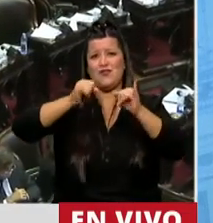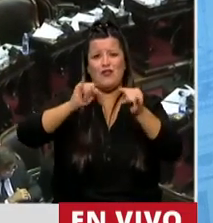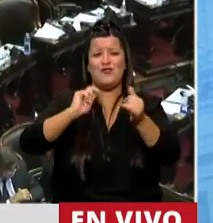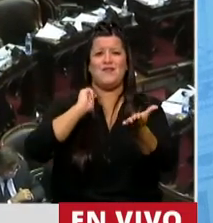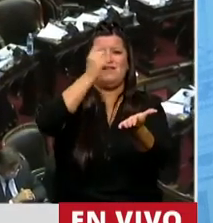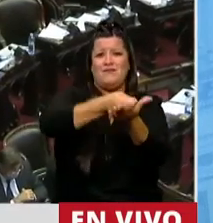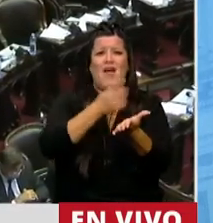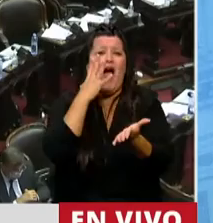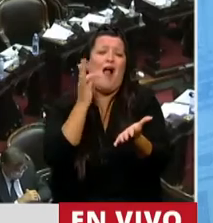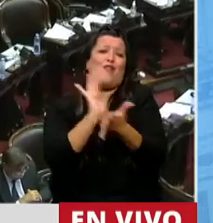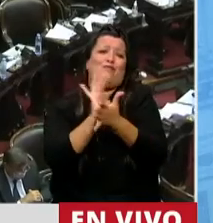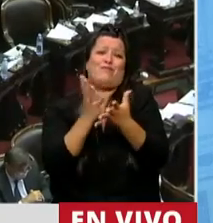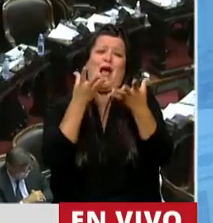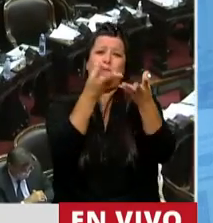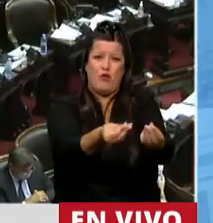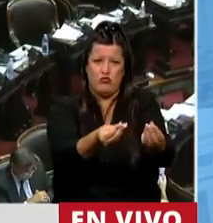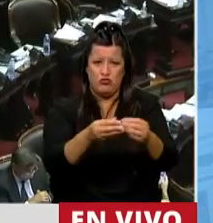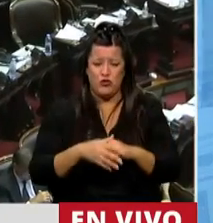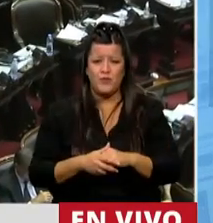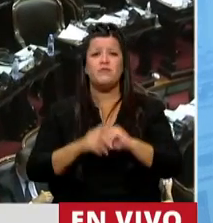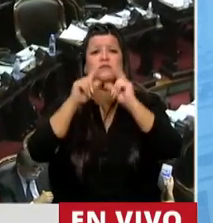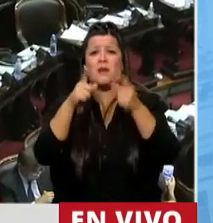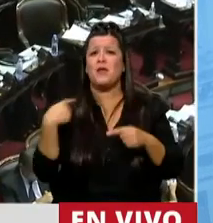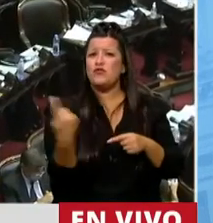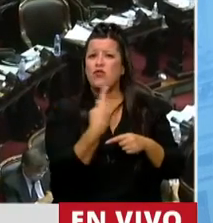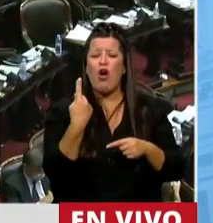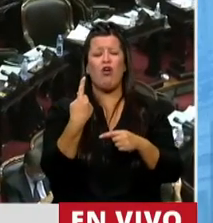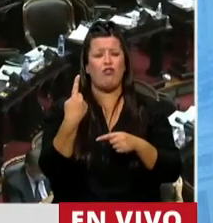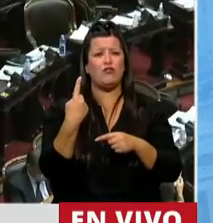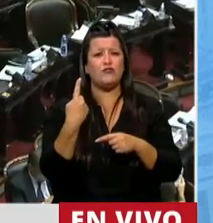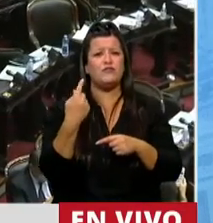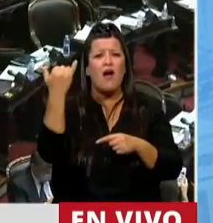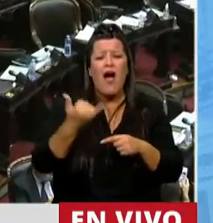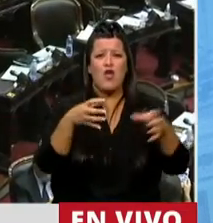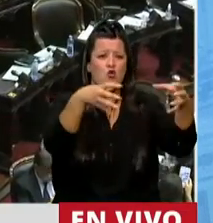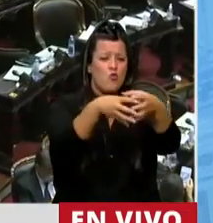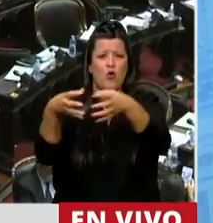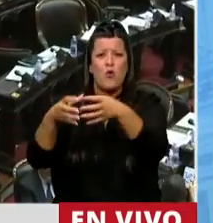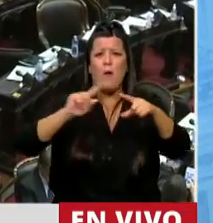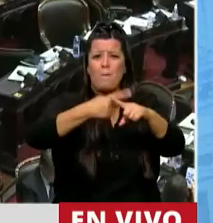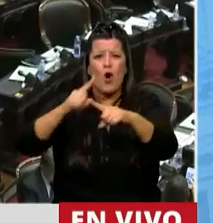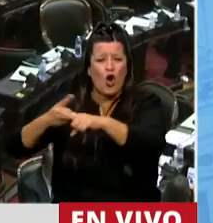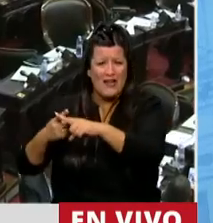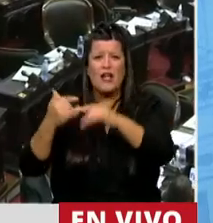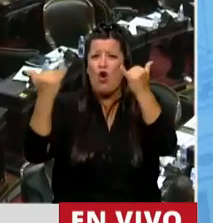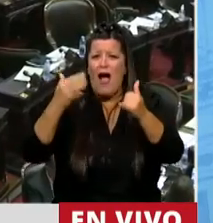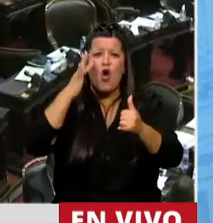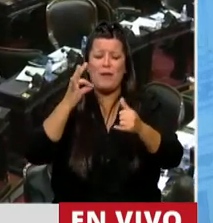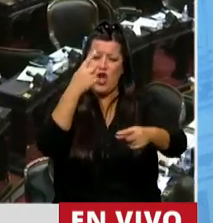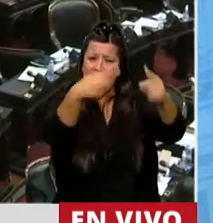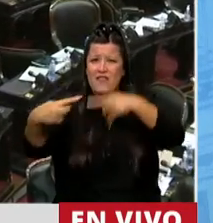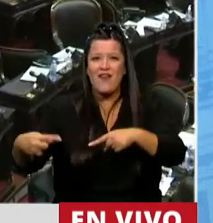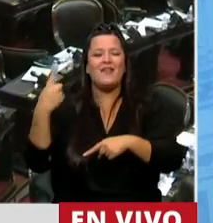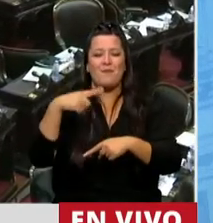reparación y de acompañamiento. Y la vocación de los distintos espacios políticos, aún con nuestras diferencias, insisto,